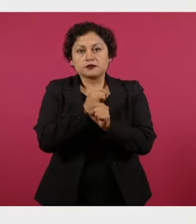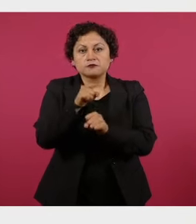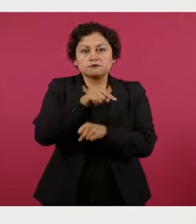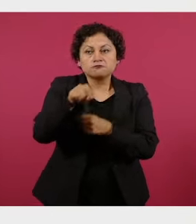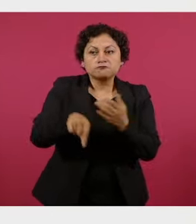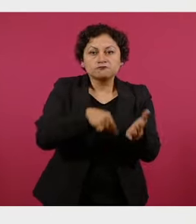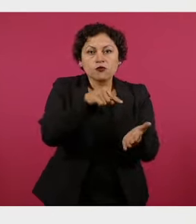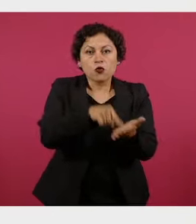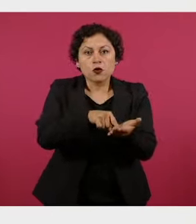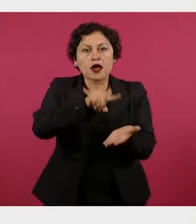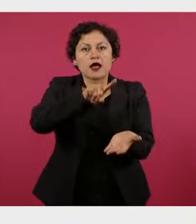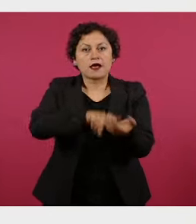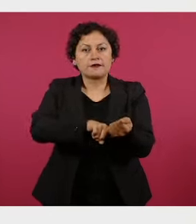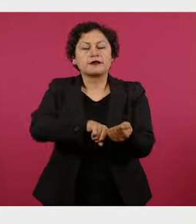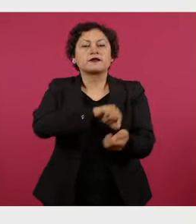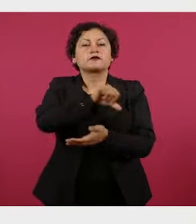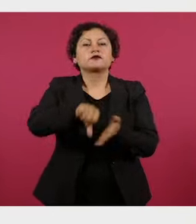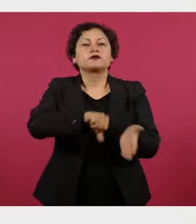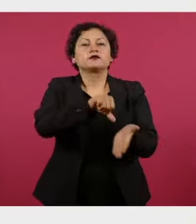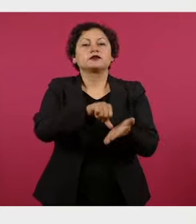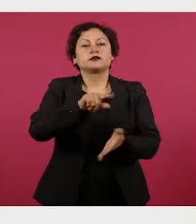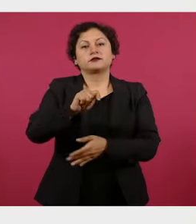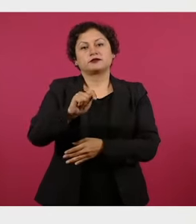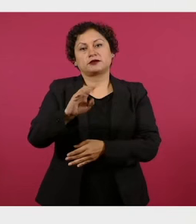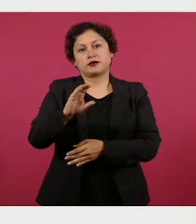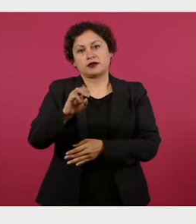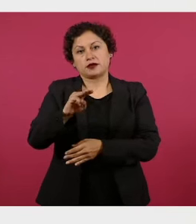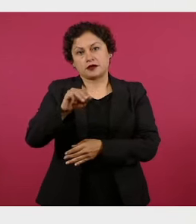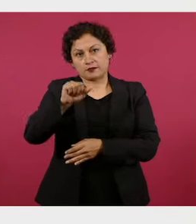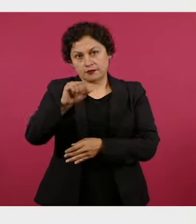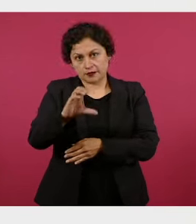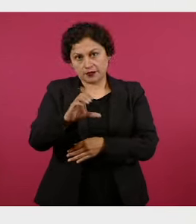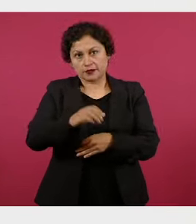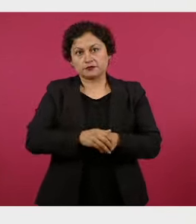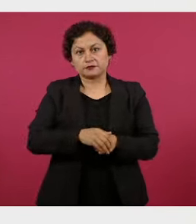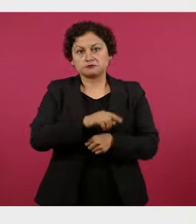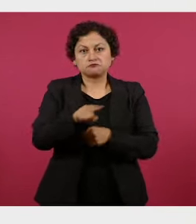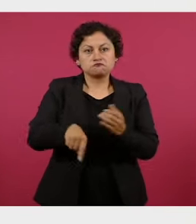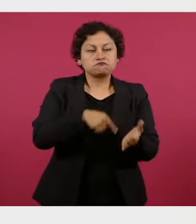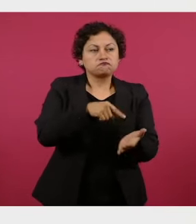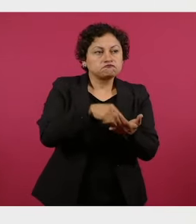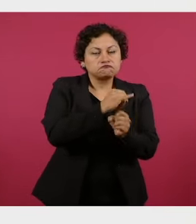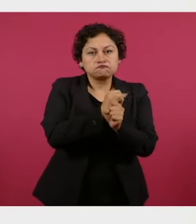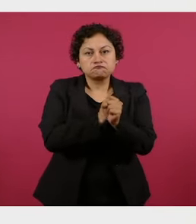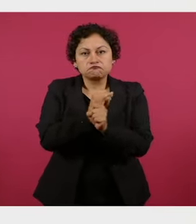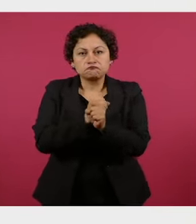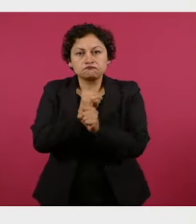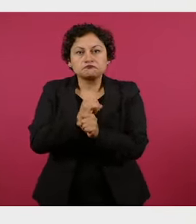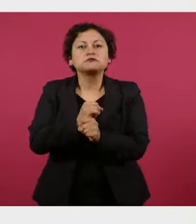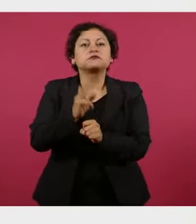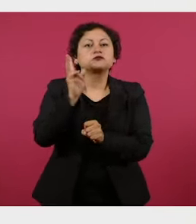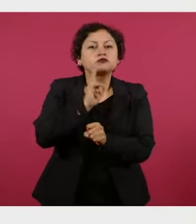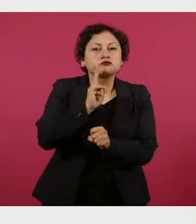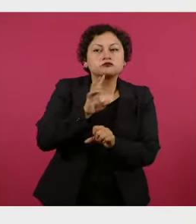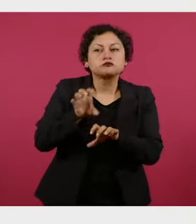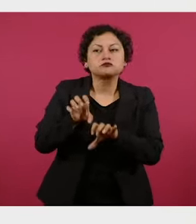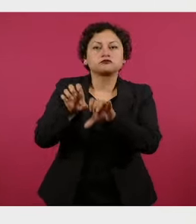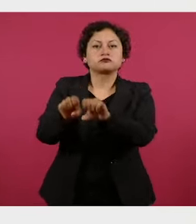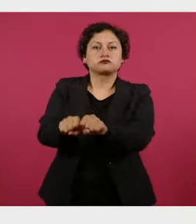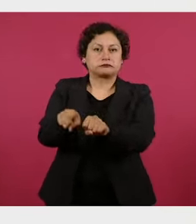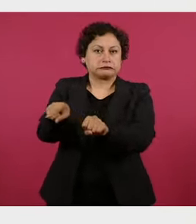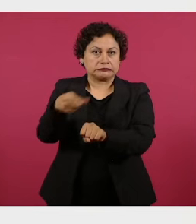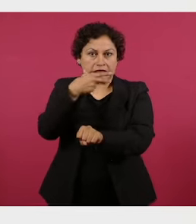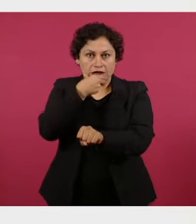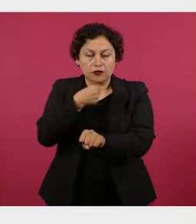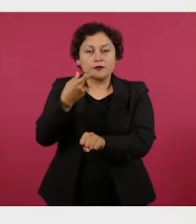centro de Tecamac y al lugar en el que intentaron detener a Lloyd sentenciado. Sin embargo,